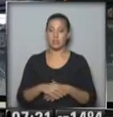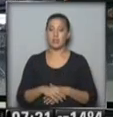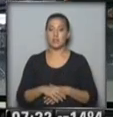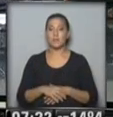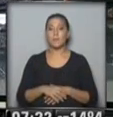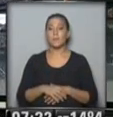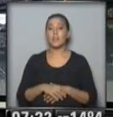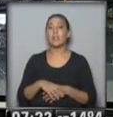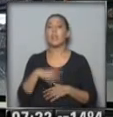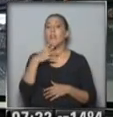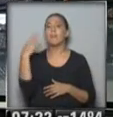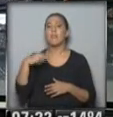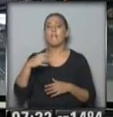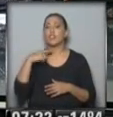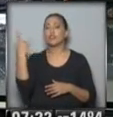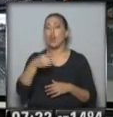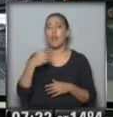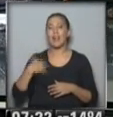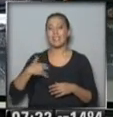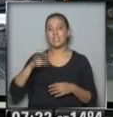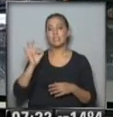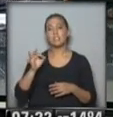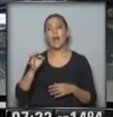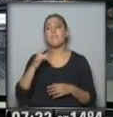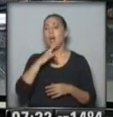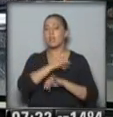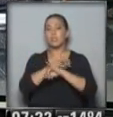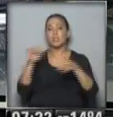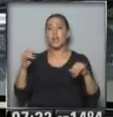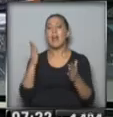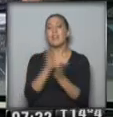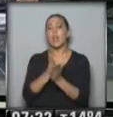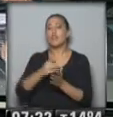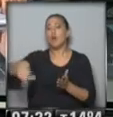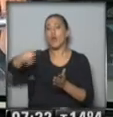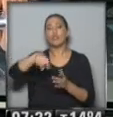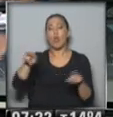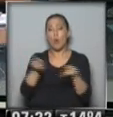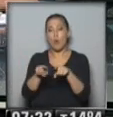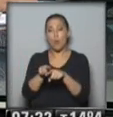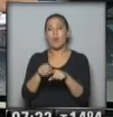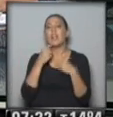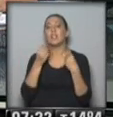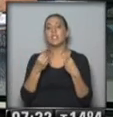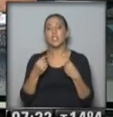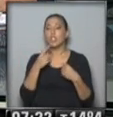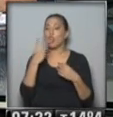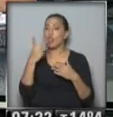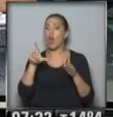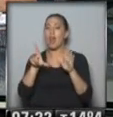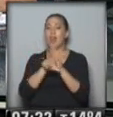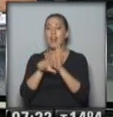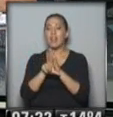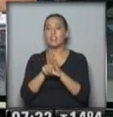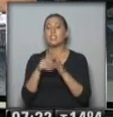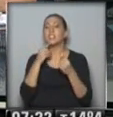Que se enteren los derechos en la Argentina son cada vez más para todos, sostuvo la Presidenta Cristina Fernández al promulgar dos leyes, el